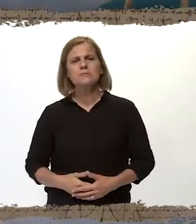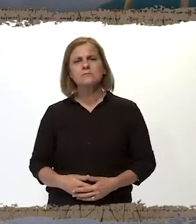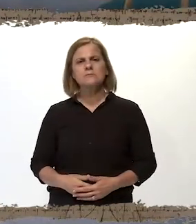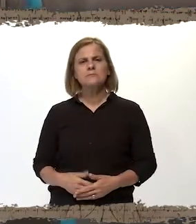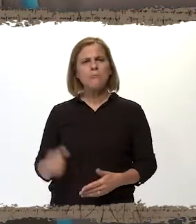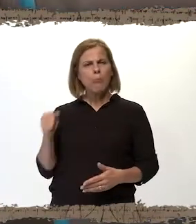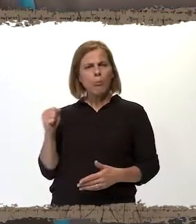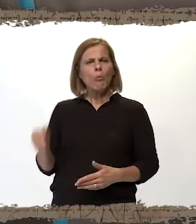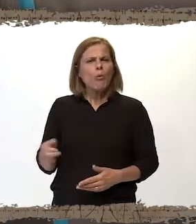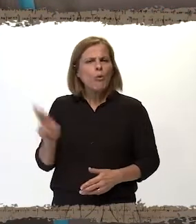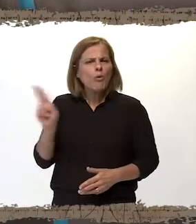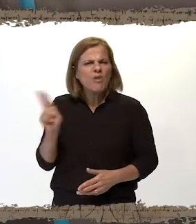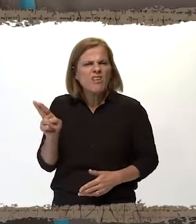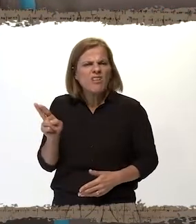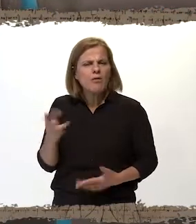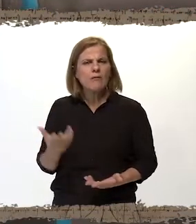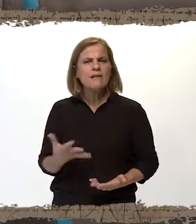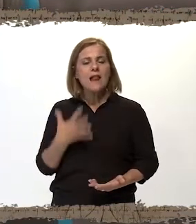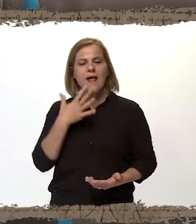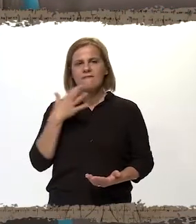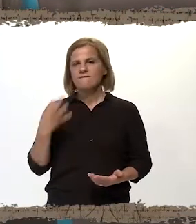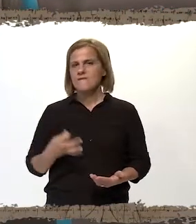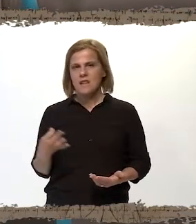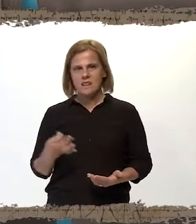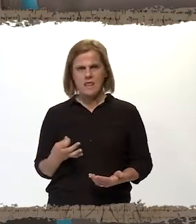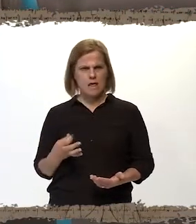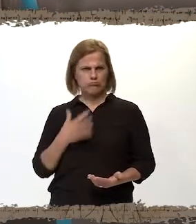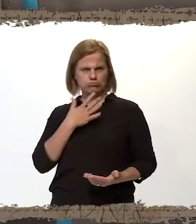¿Será la cuarentena? Realmente es un enigma.